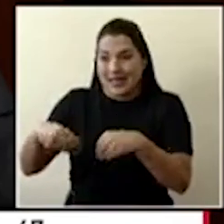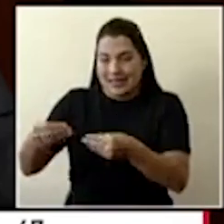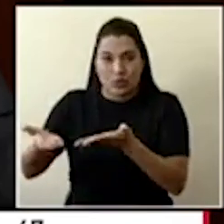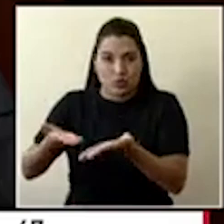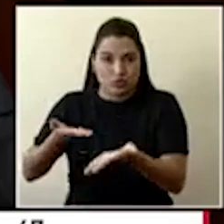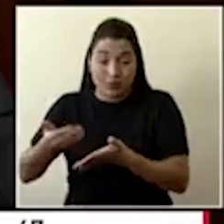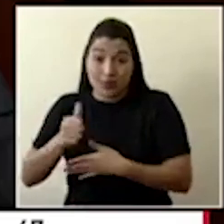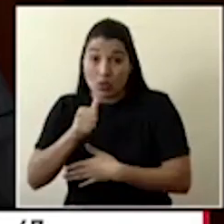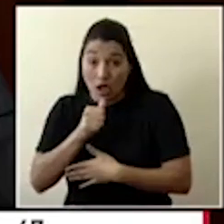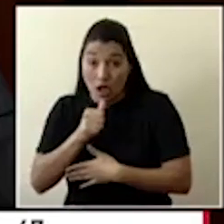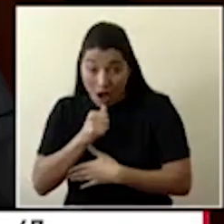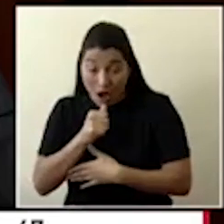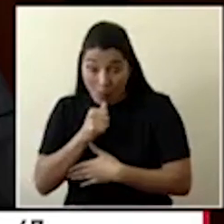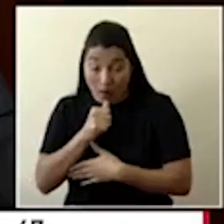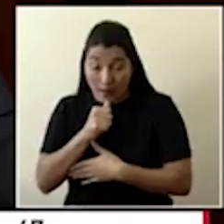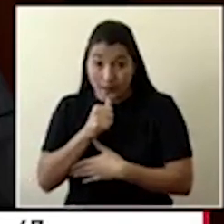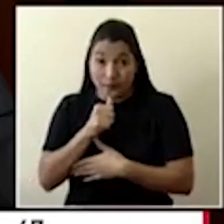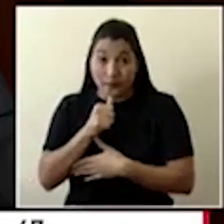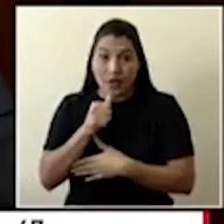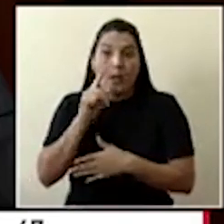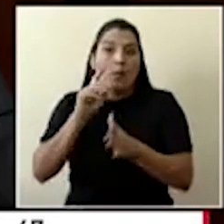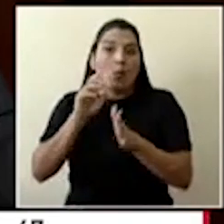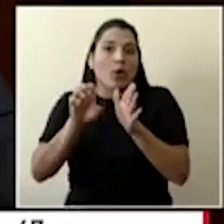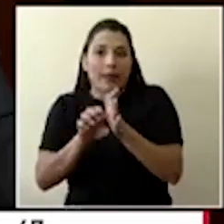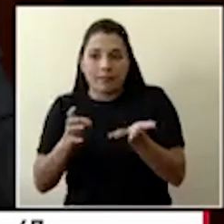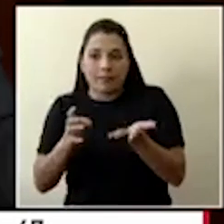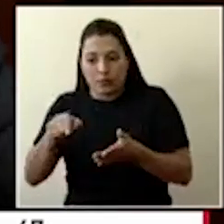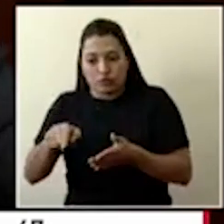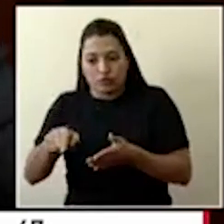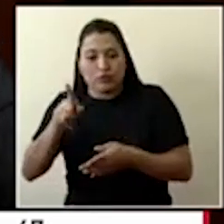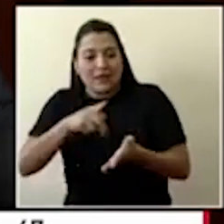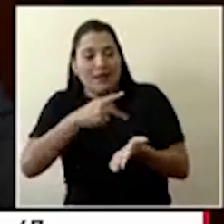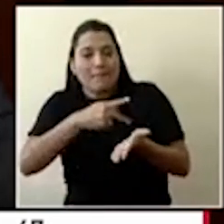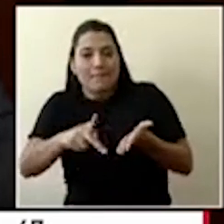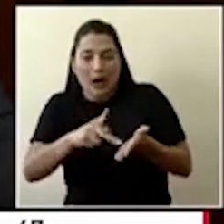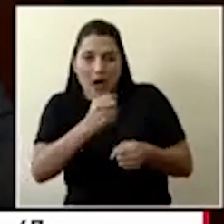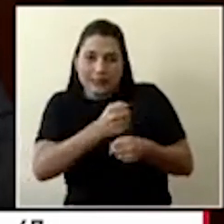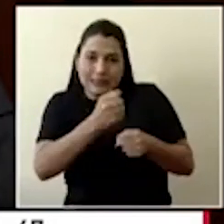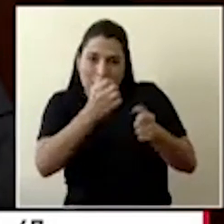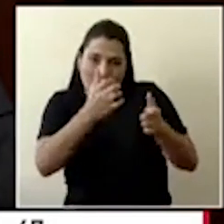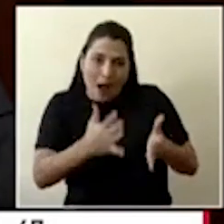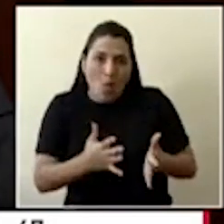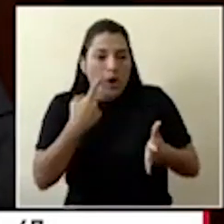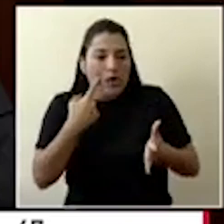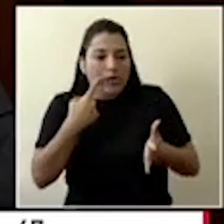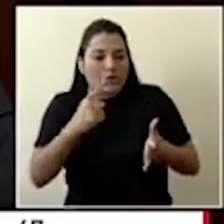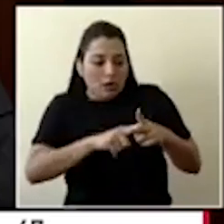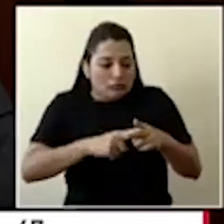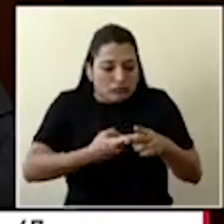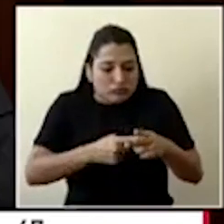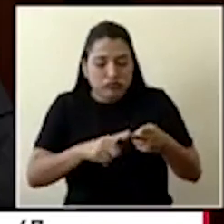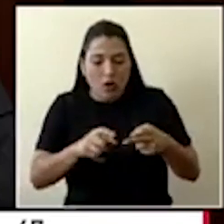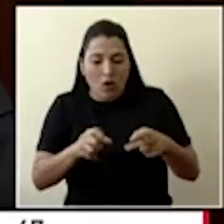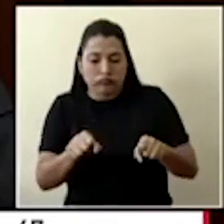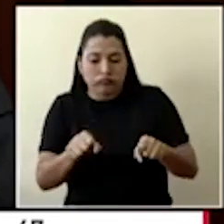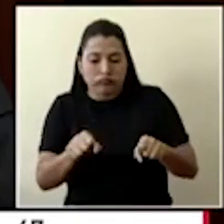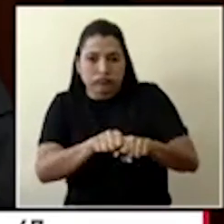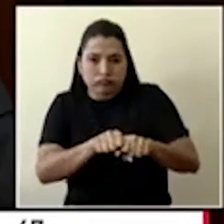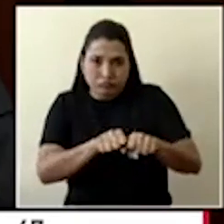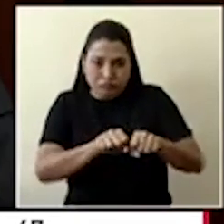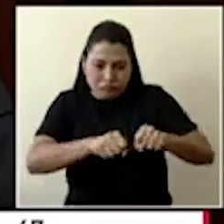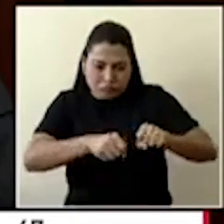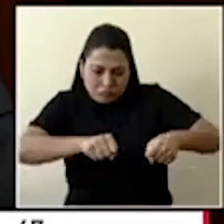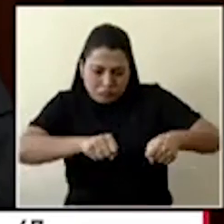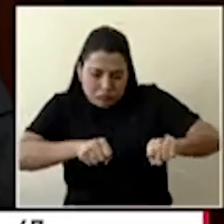lo que es el pago, por ejemplo, de los fontaneros para las reparaciones, para las conexiones o incluso los servicios de cloración que